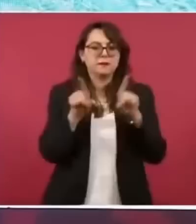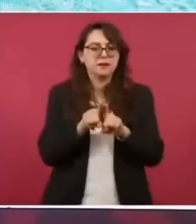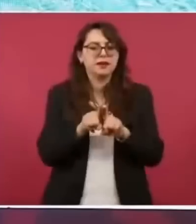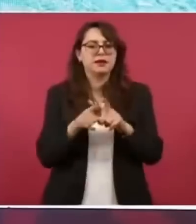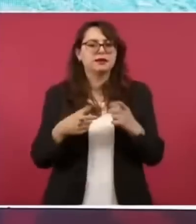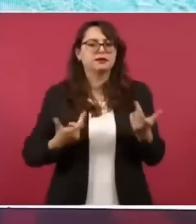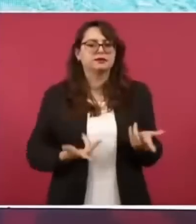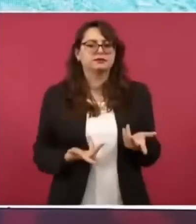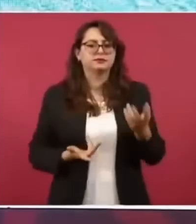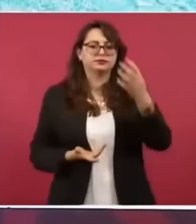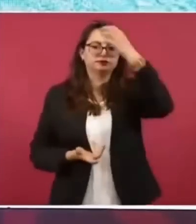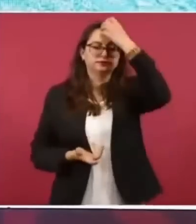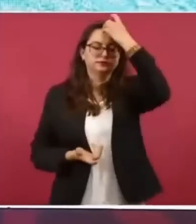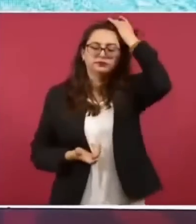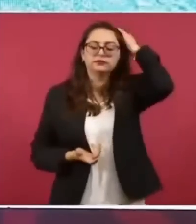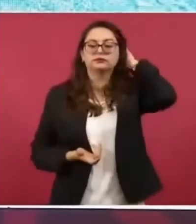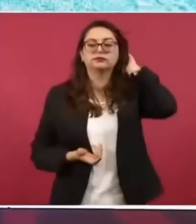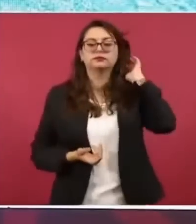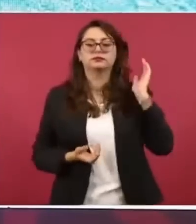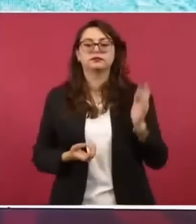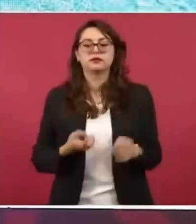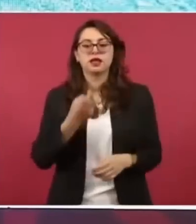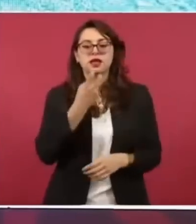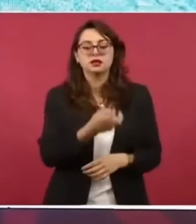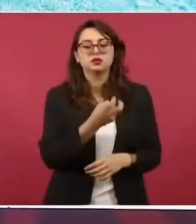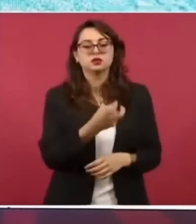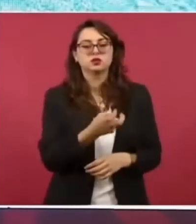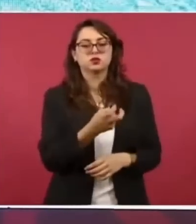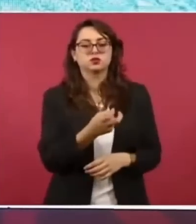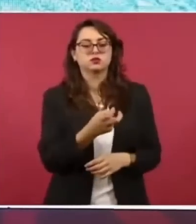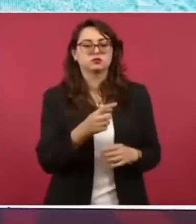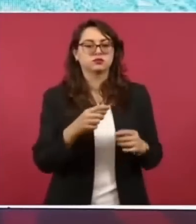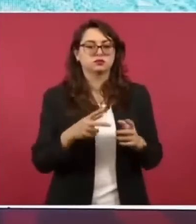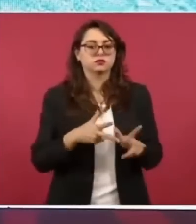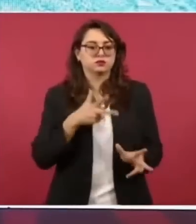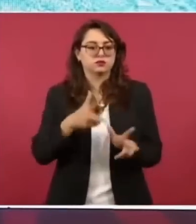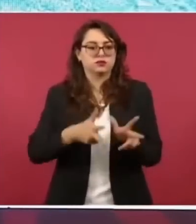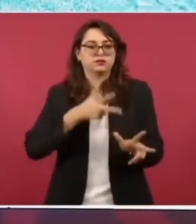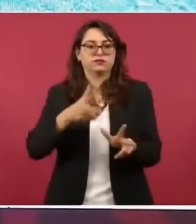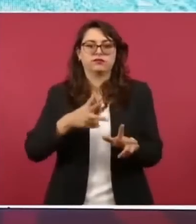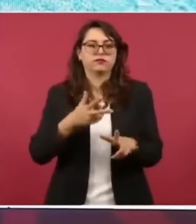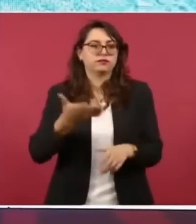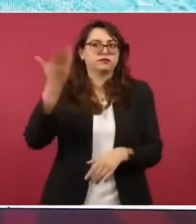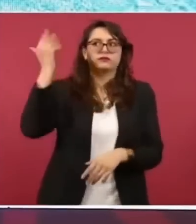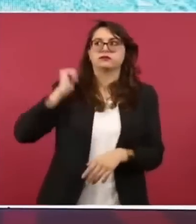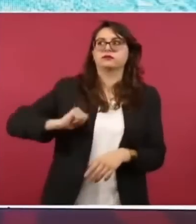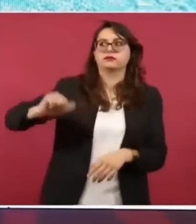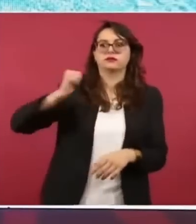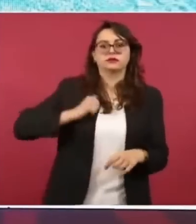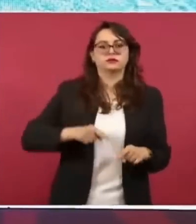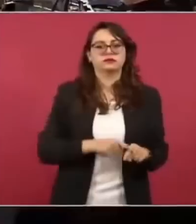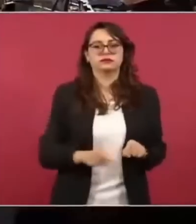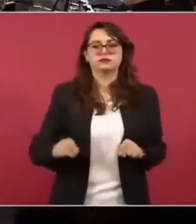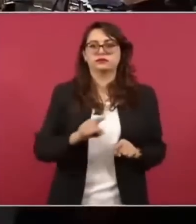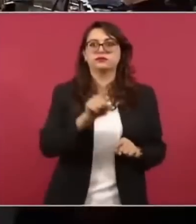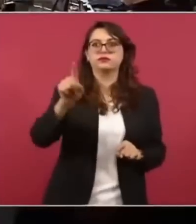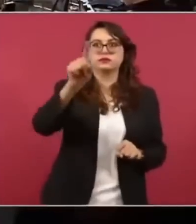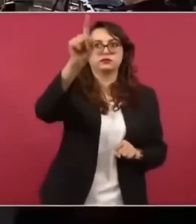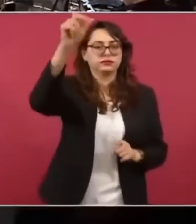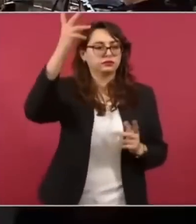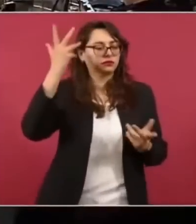originalmente era parte de la seguridad